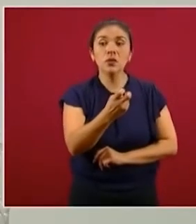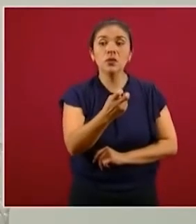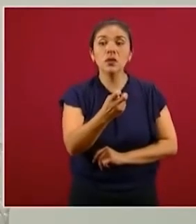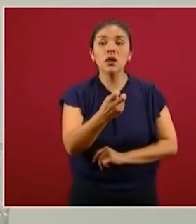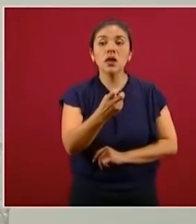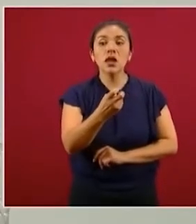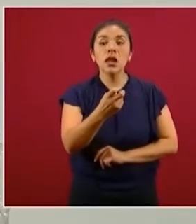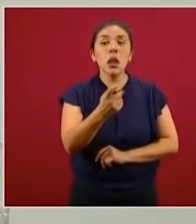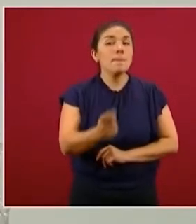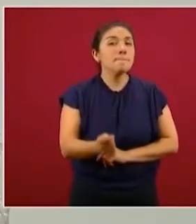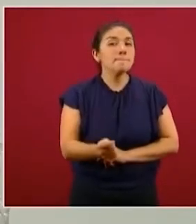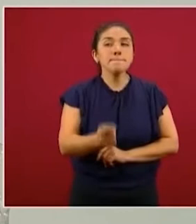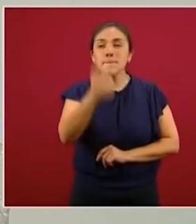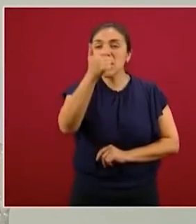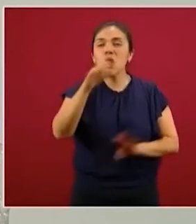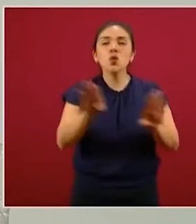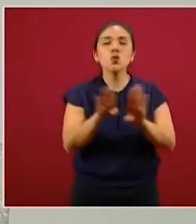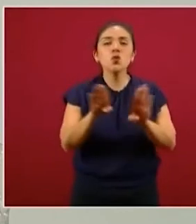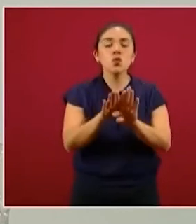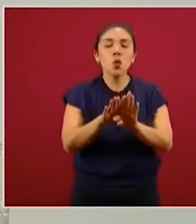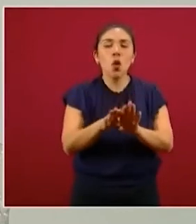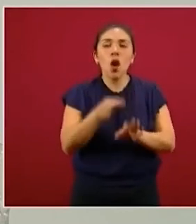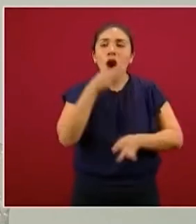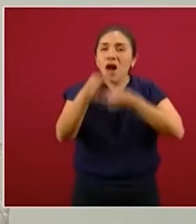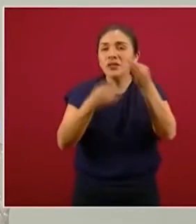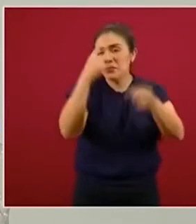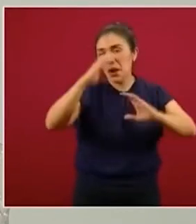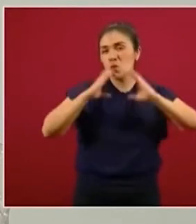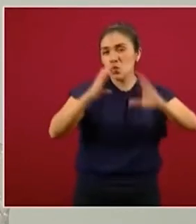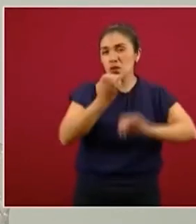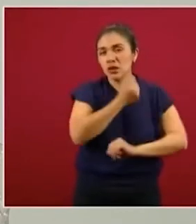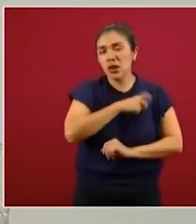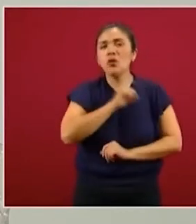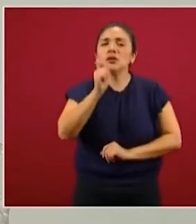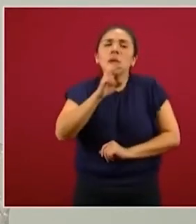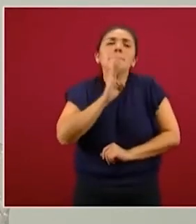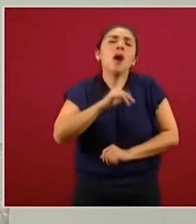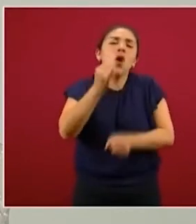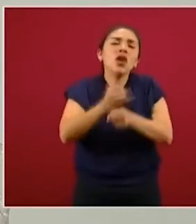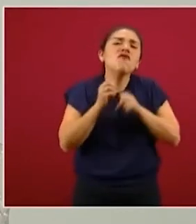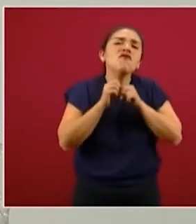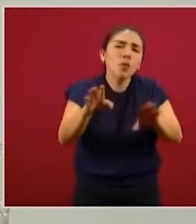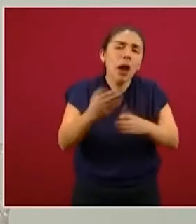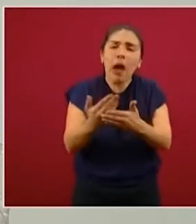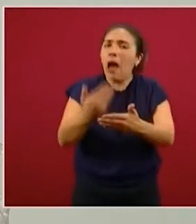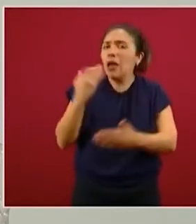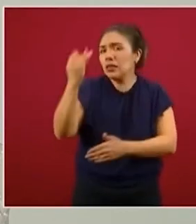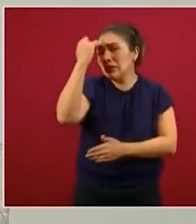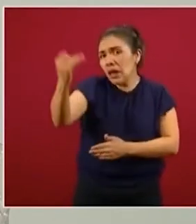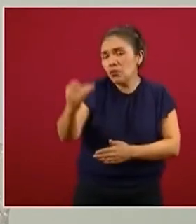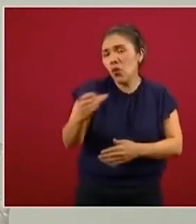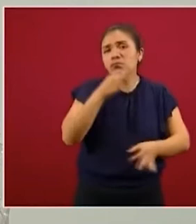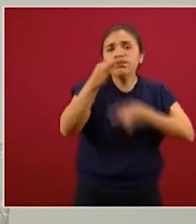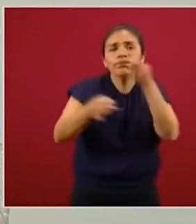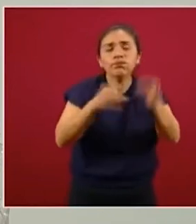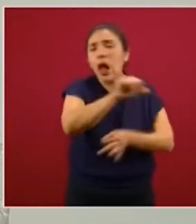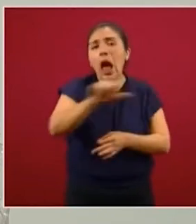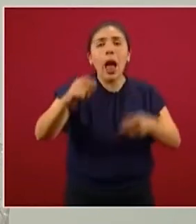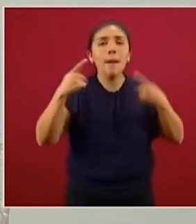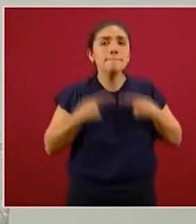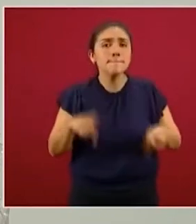principal arma de la promoción de la salud es la mejor información en el mejor momento a la persona